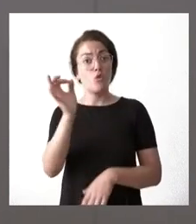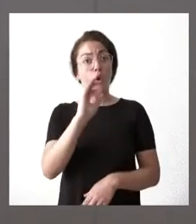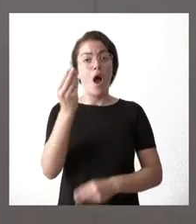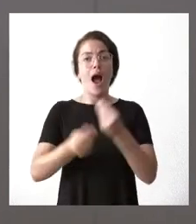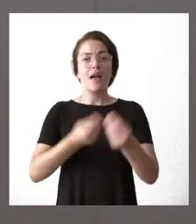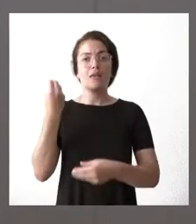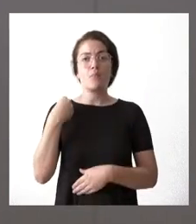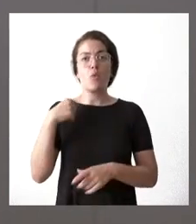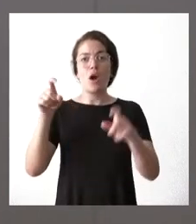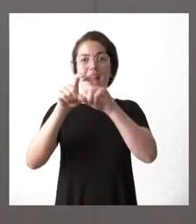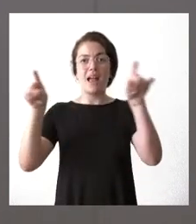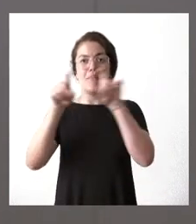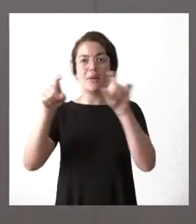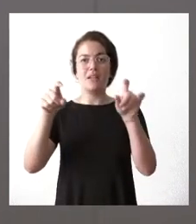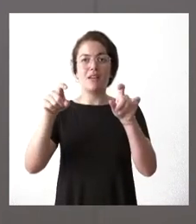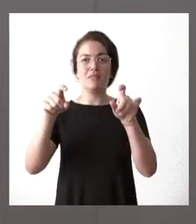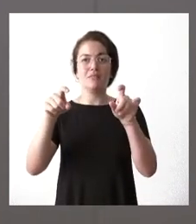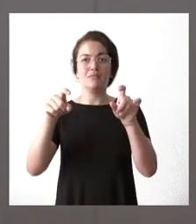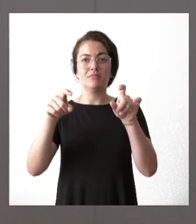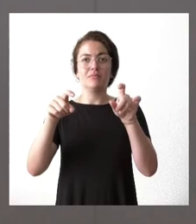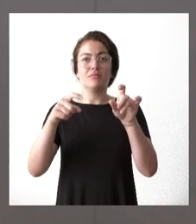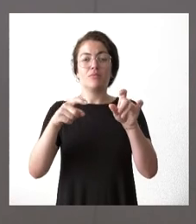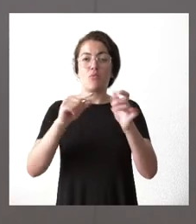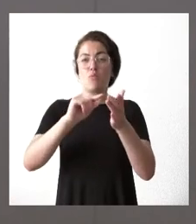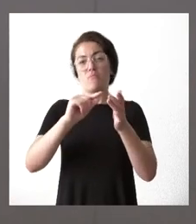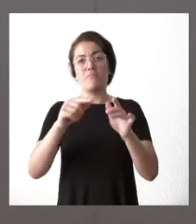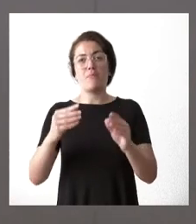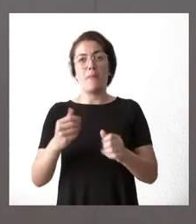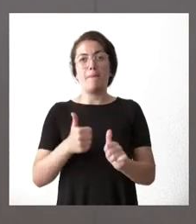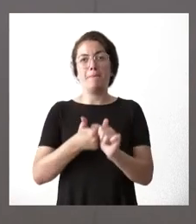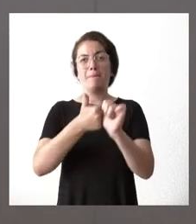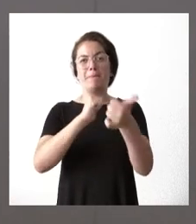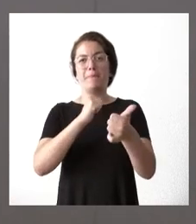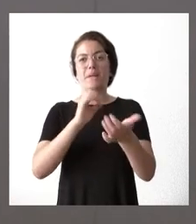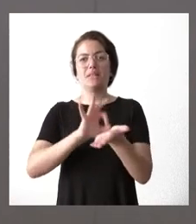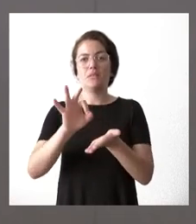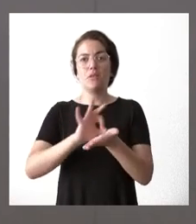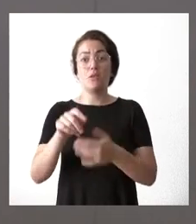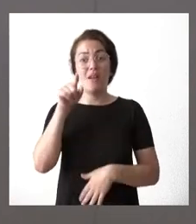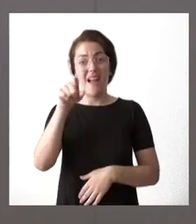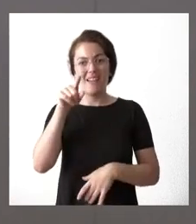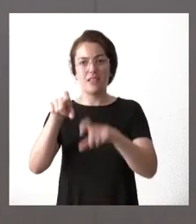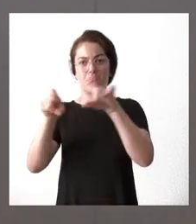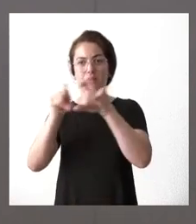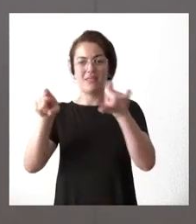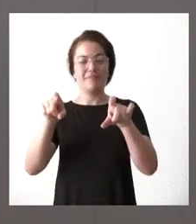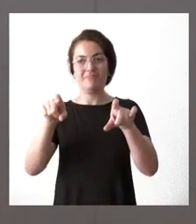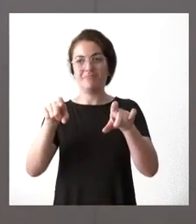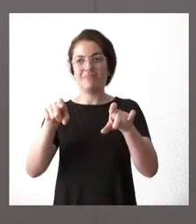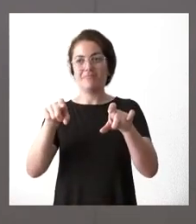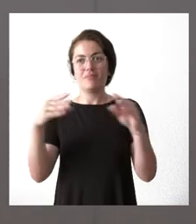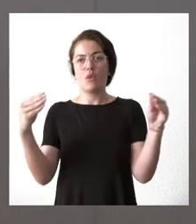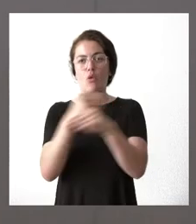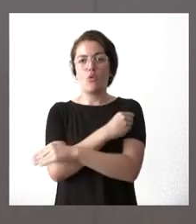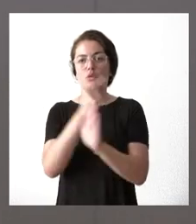prestadoras de servicios que también las hay y en este caso concreto son las que manifiestan una discrepancia sobre sus condiciones laborales con la empresa